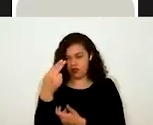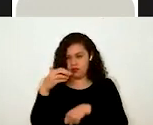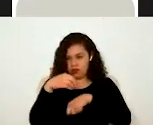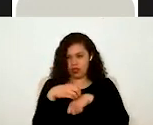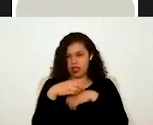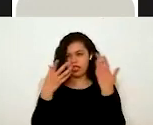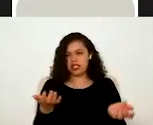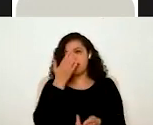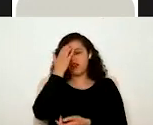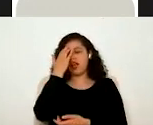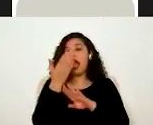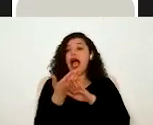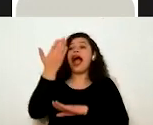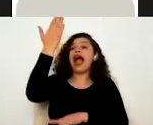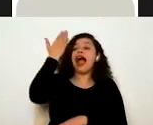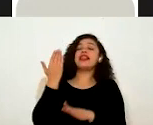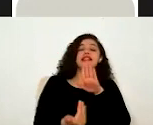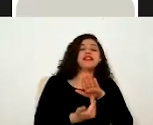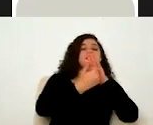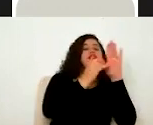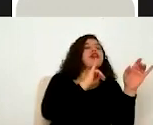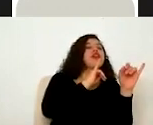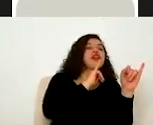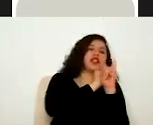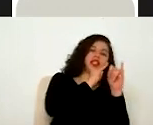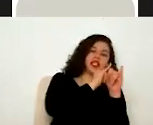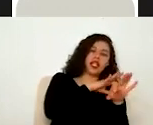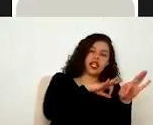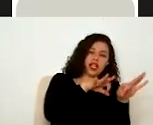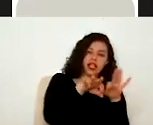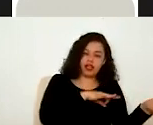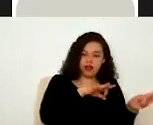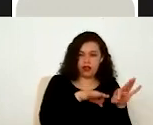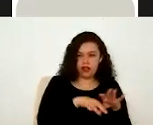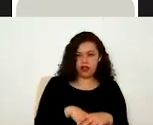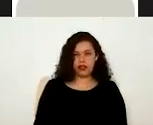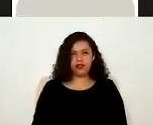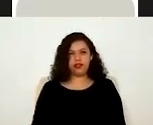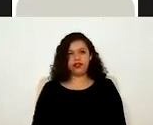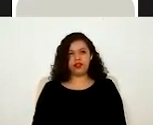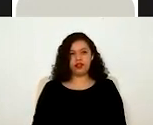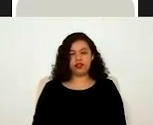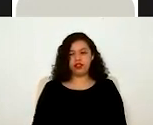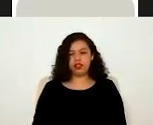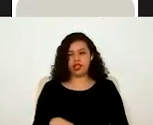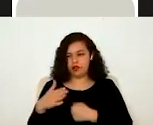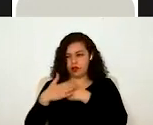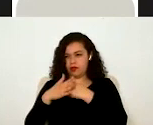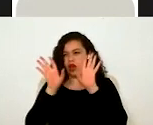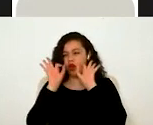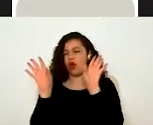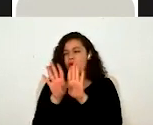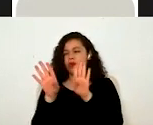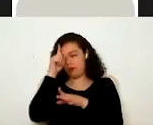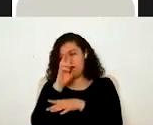como el escritorio virtual de trabajo. En ella vamos a encontrar, en un momento vamos a hacer un recorrido, pero tenemos el acceso